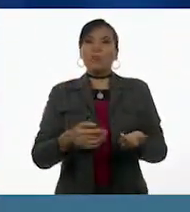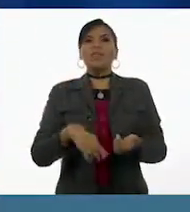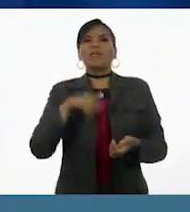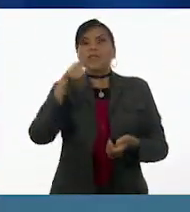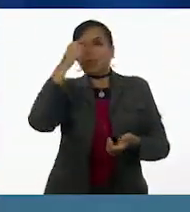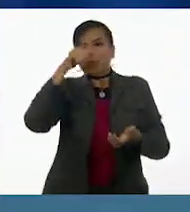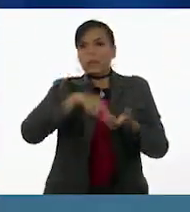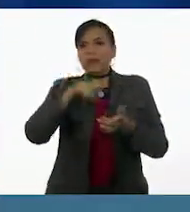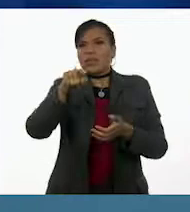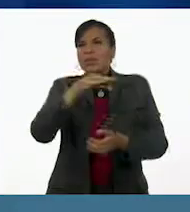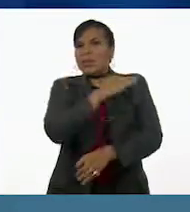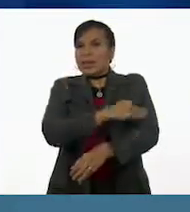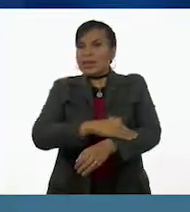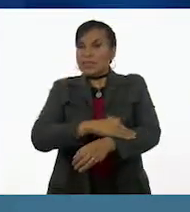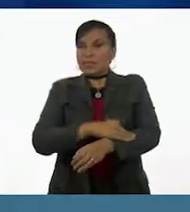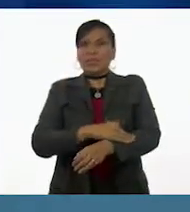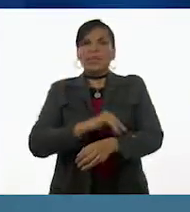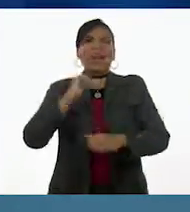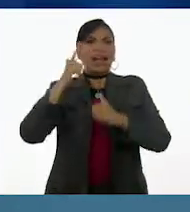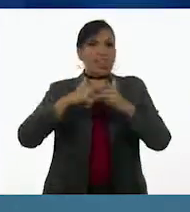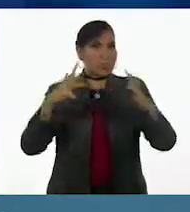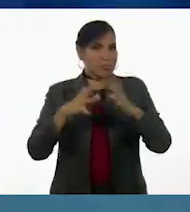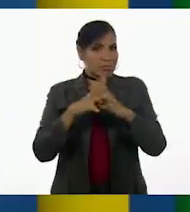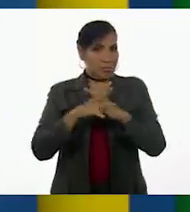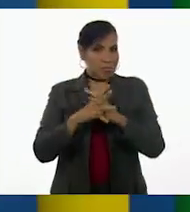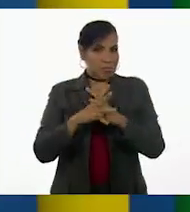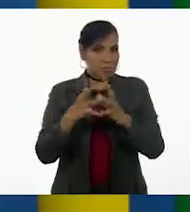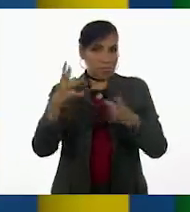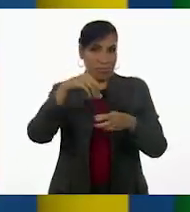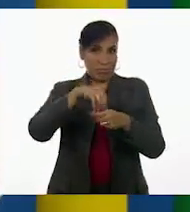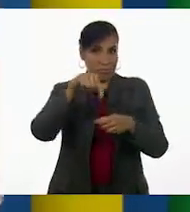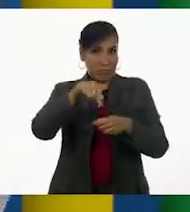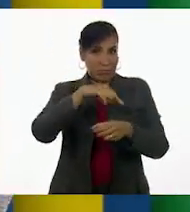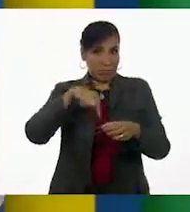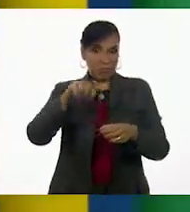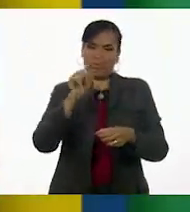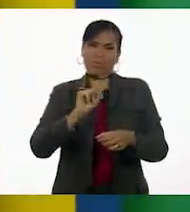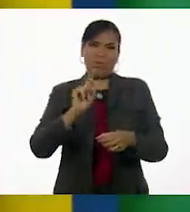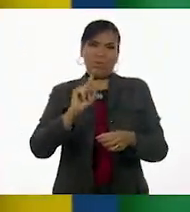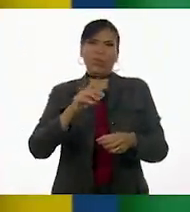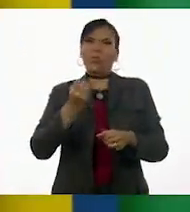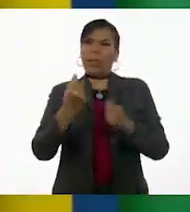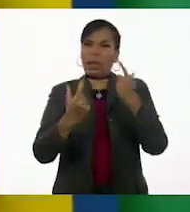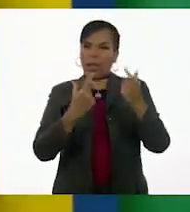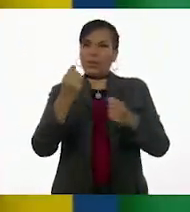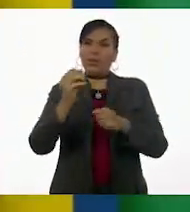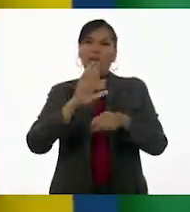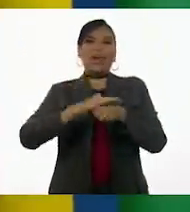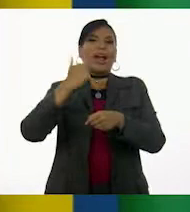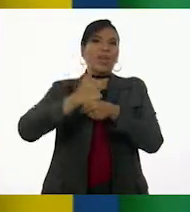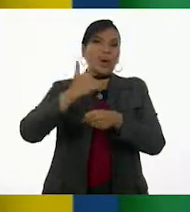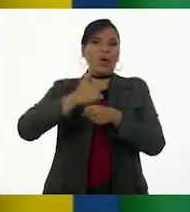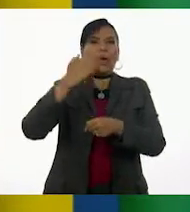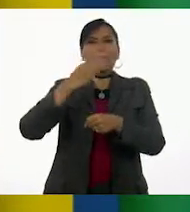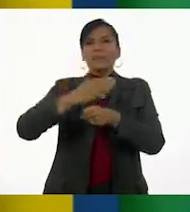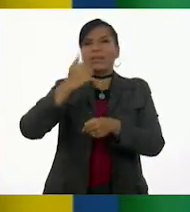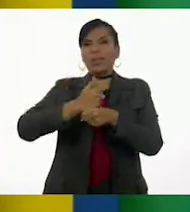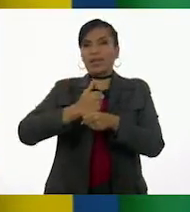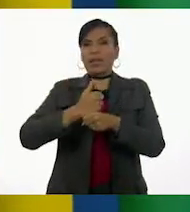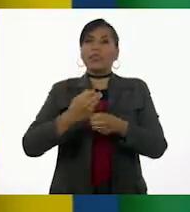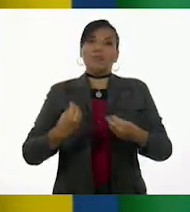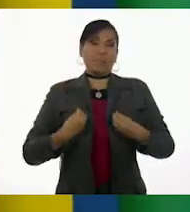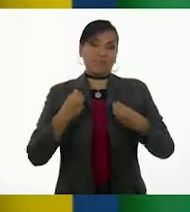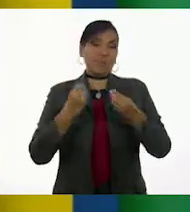¿acaso alguien de tu familia ha estado en alguna guerra? No, no, pero muchos de nuestros abuelos o bisabuelos vivieron la